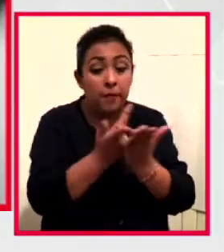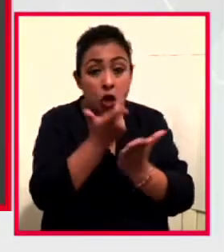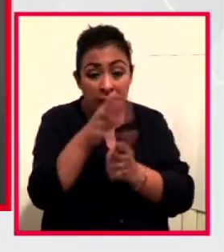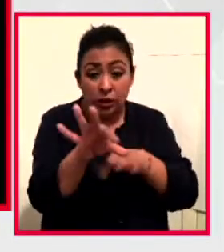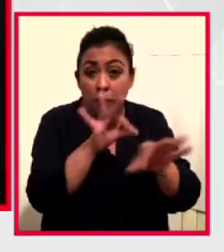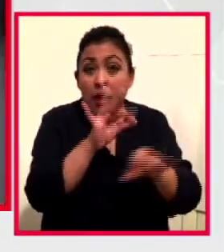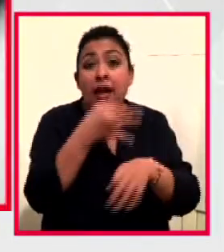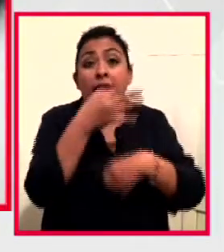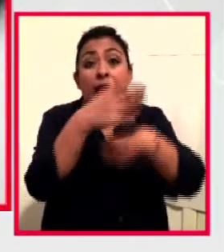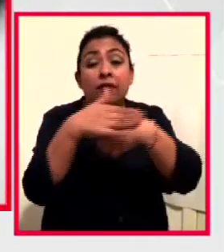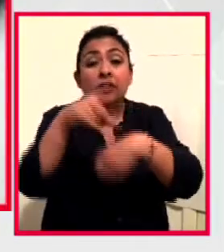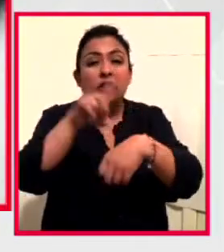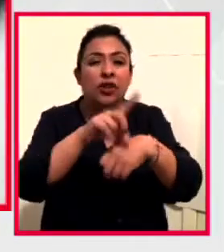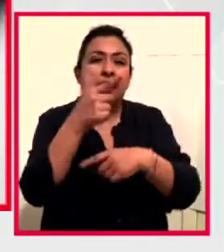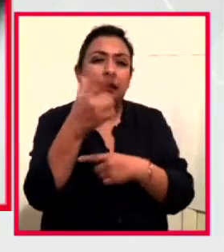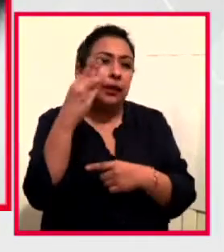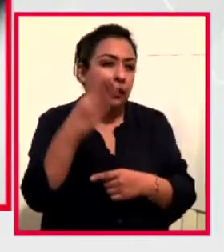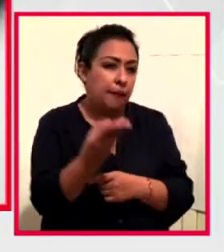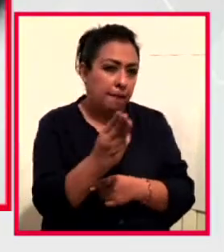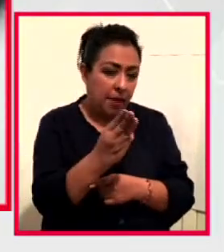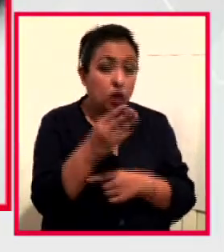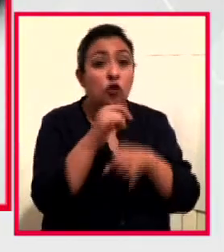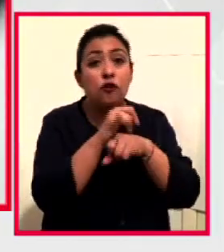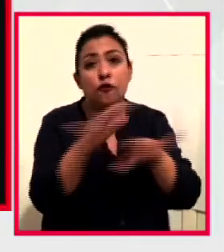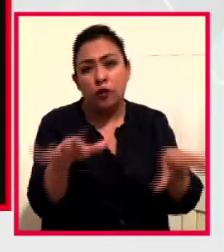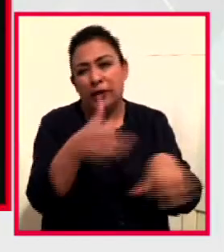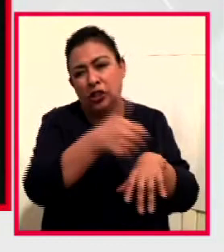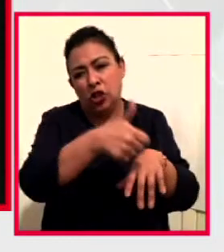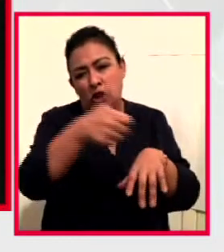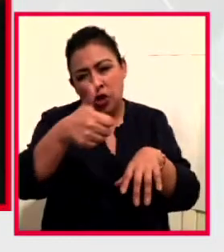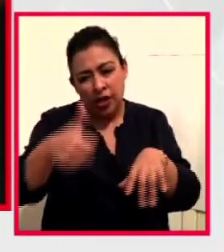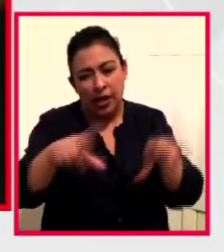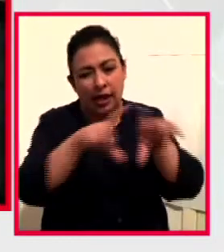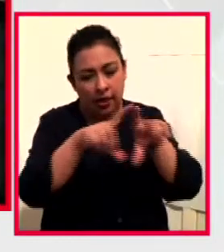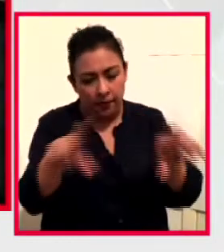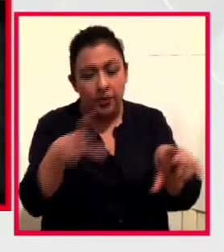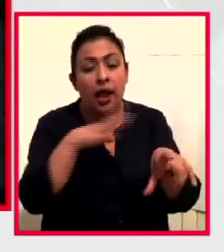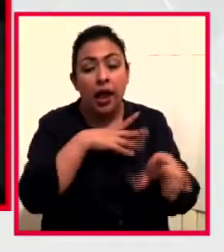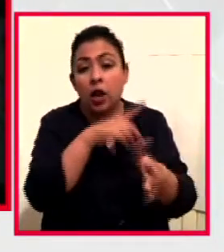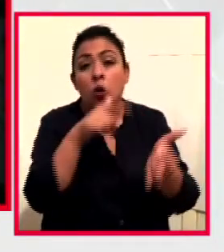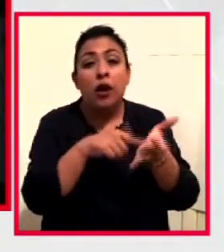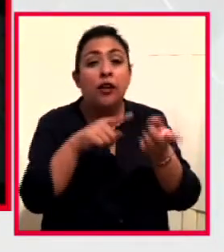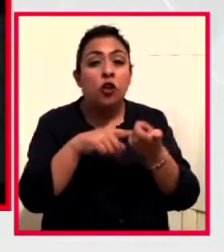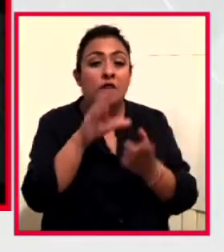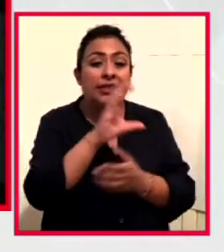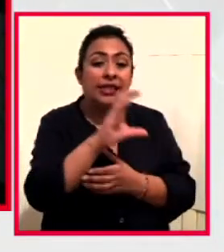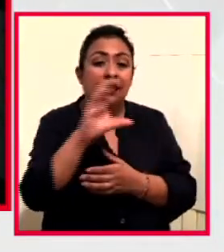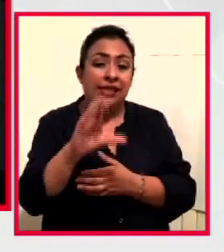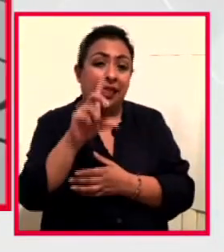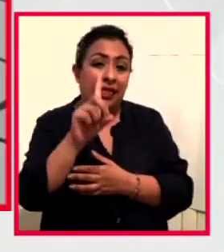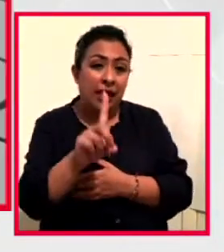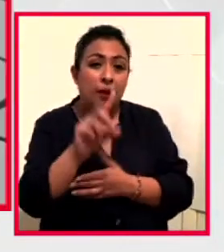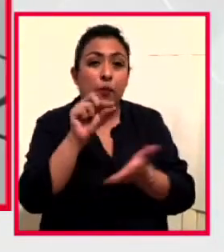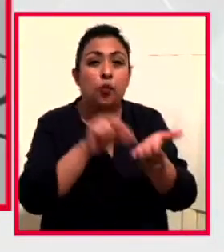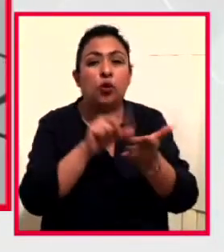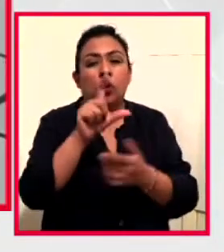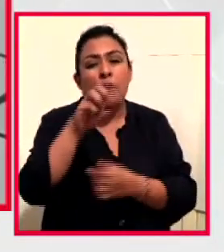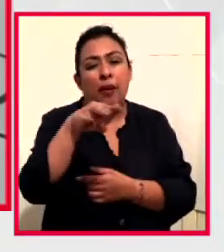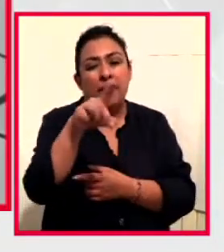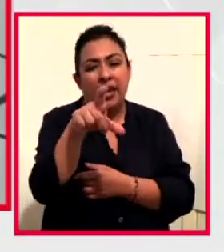el 7 de mayo. Los detalles de cada una de las convocatorias están en centroculturadigital.mx.